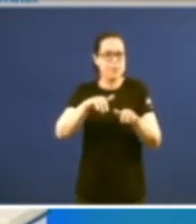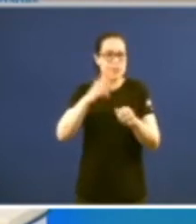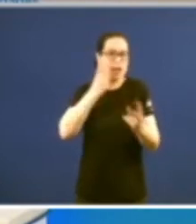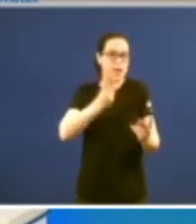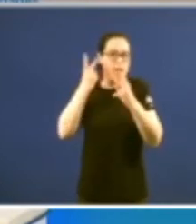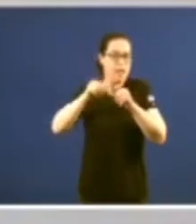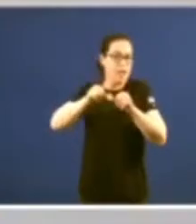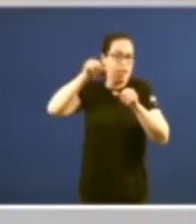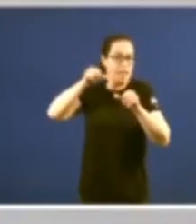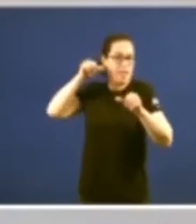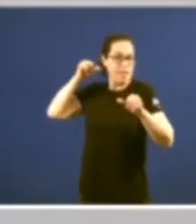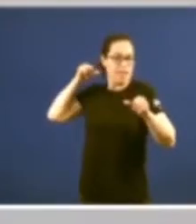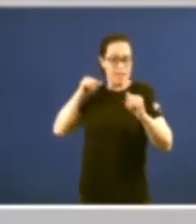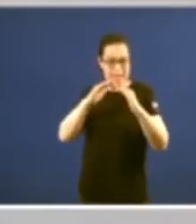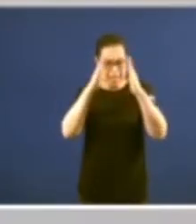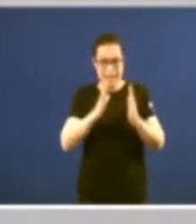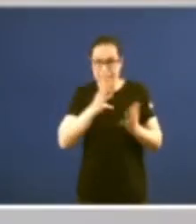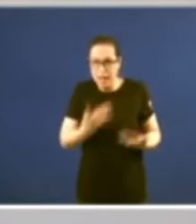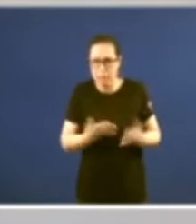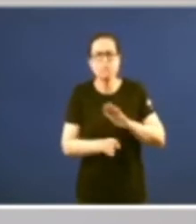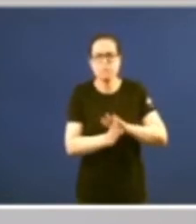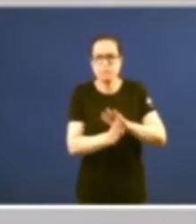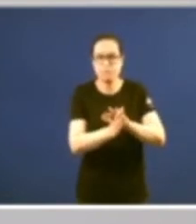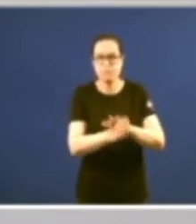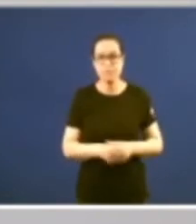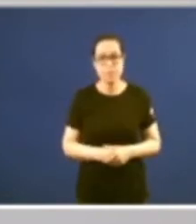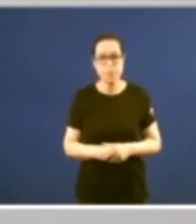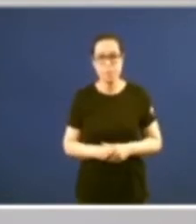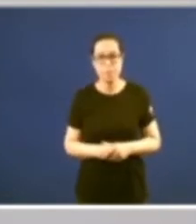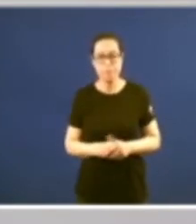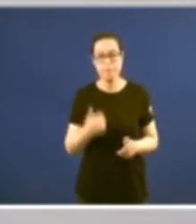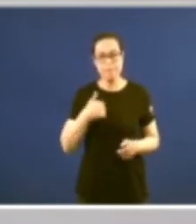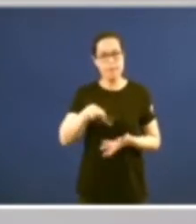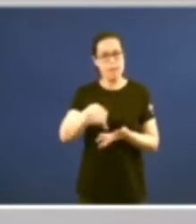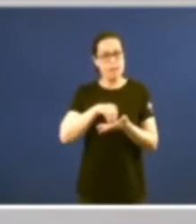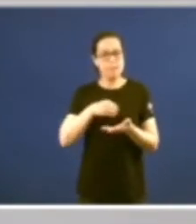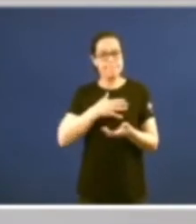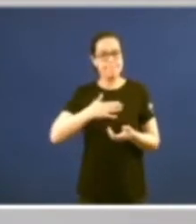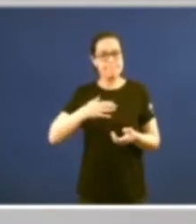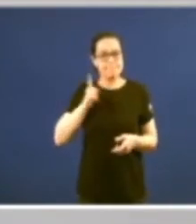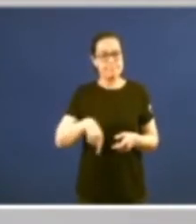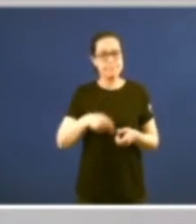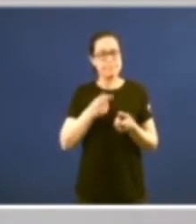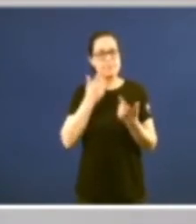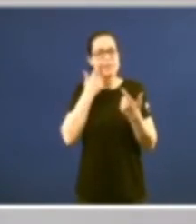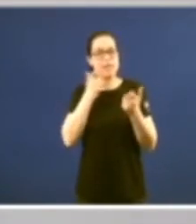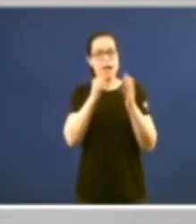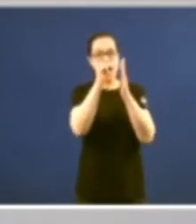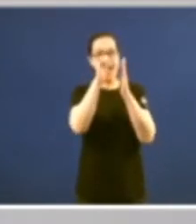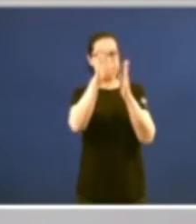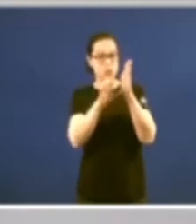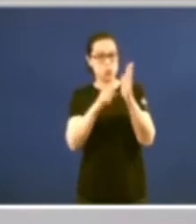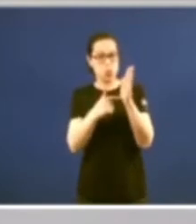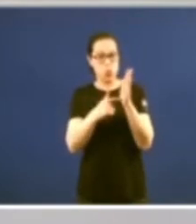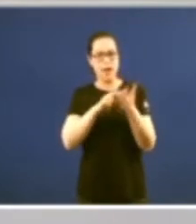y que proyectan sin duda en el día a día y a mí me gustaría también destacar que en el artículo 4 del